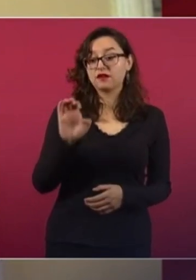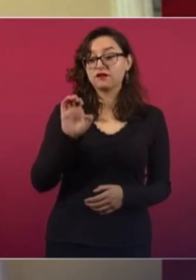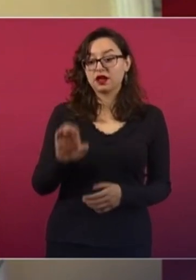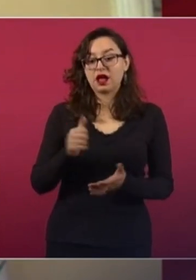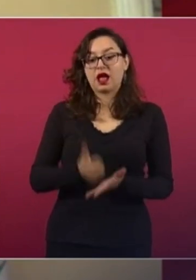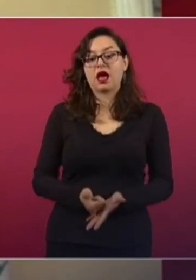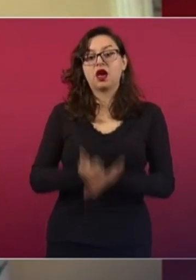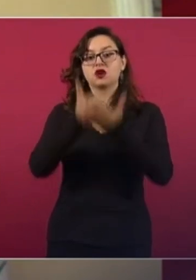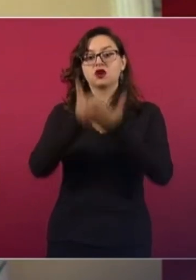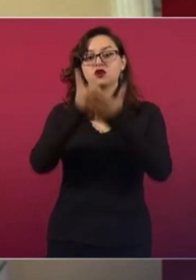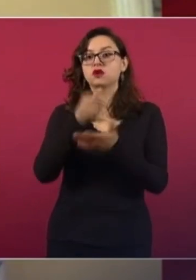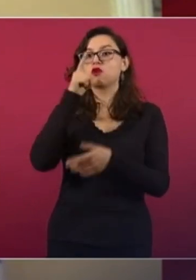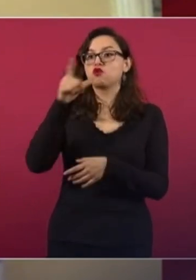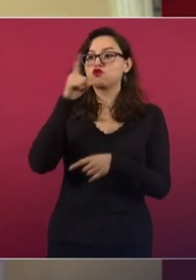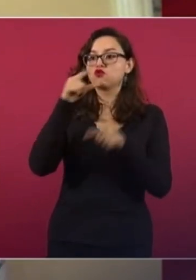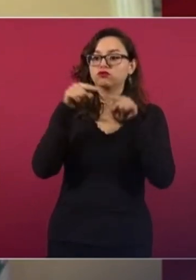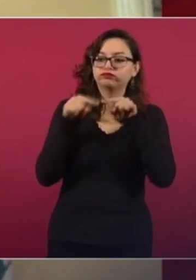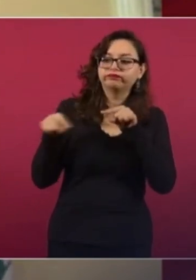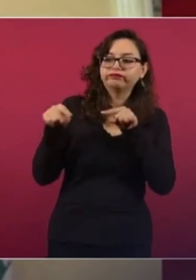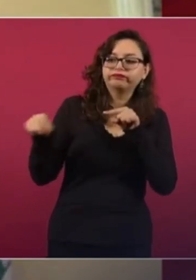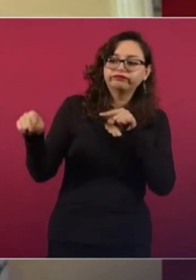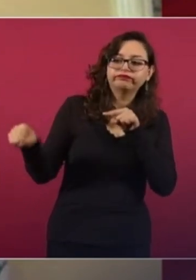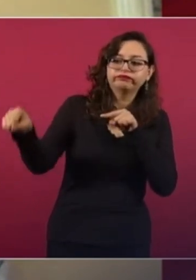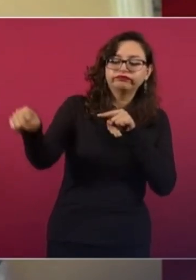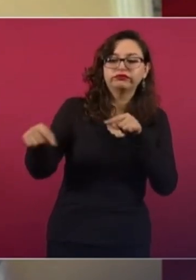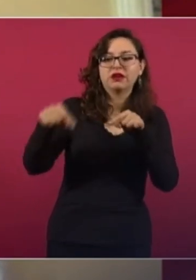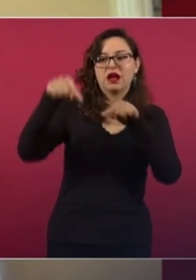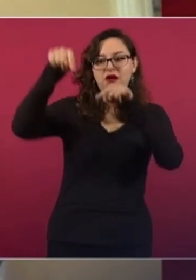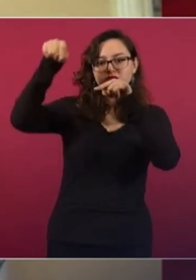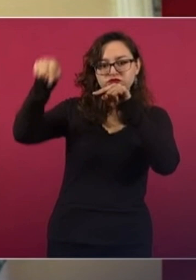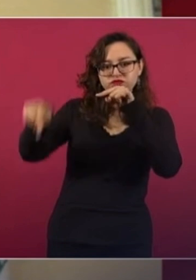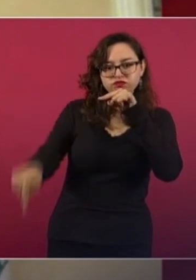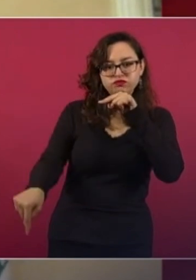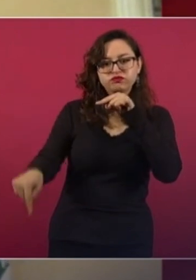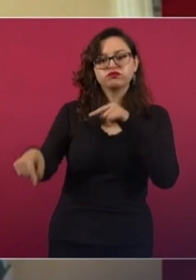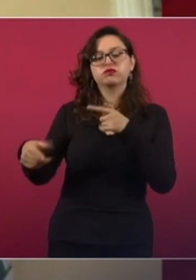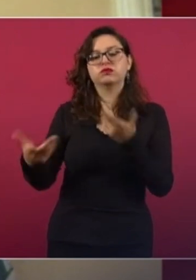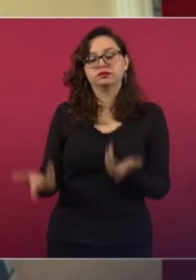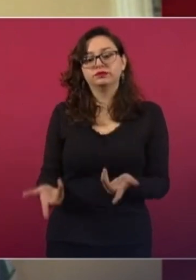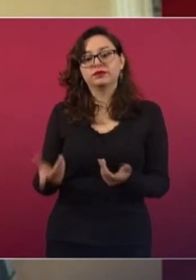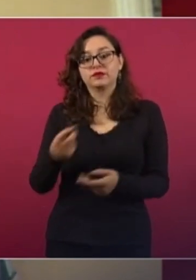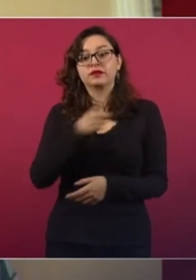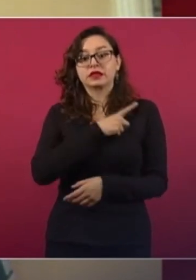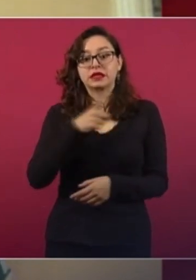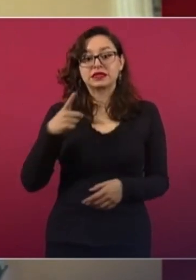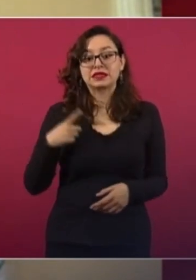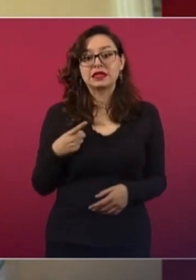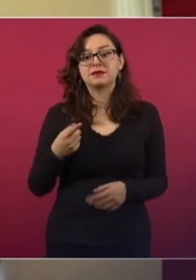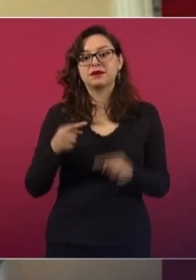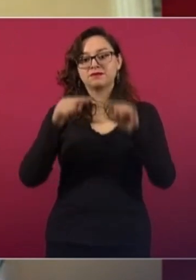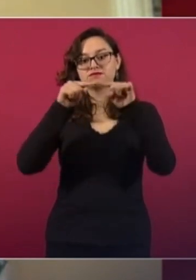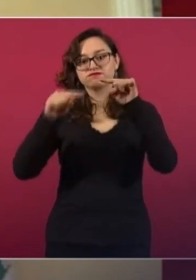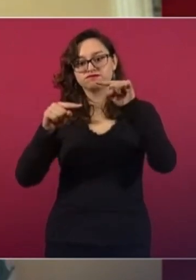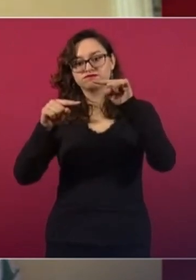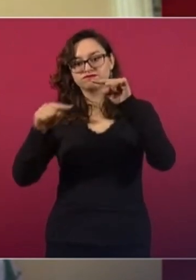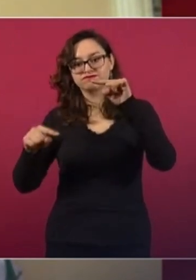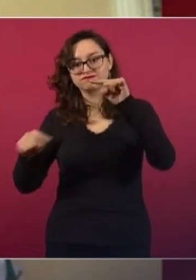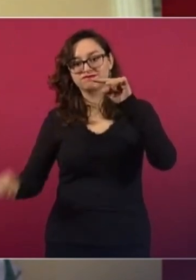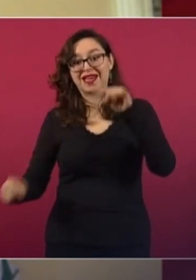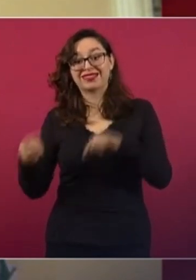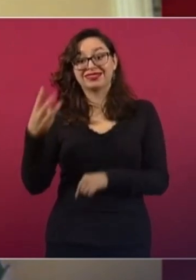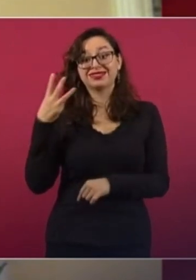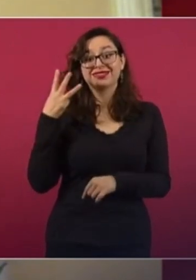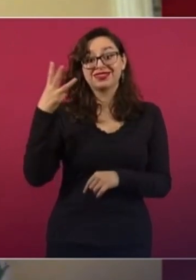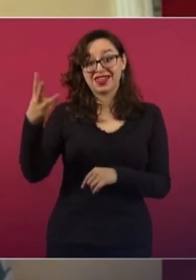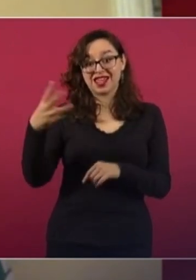minas. Es importante resaltar que para llegar a las minas se tienen que bajar por tres pozos. Es